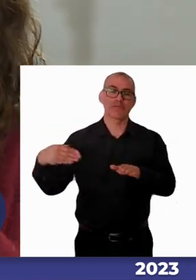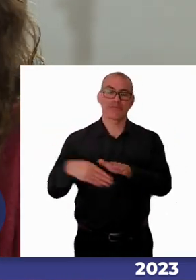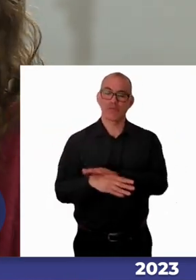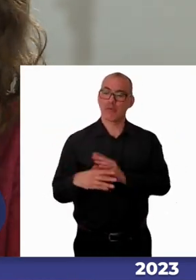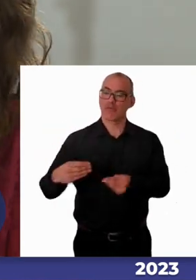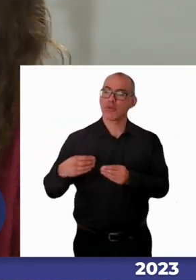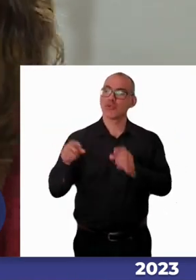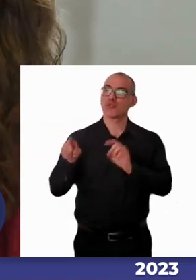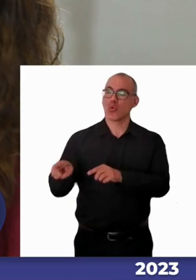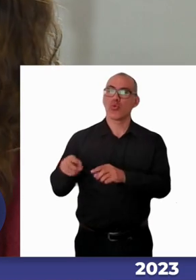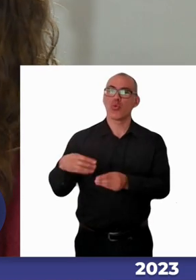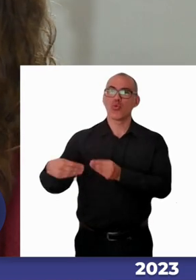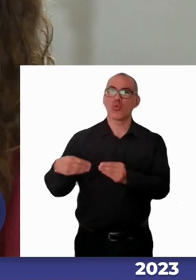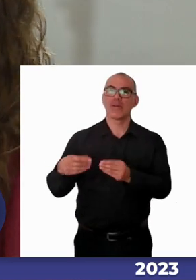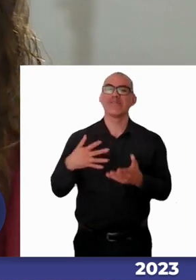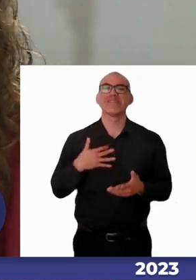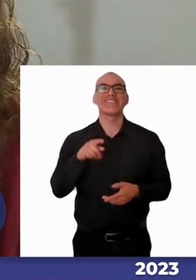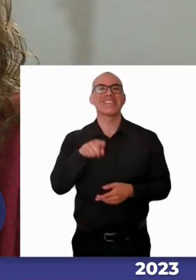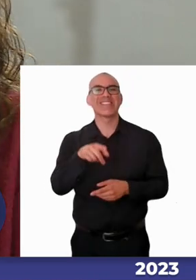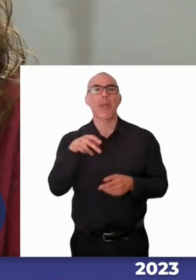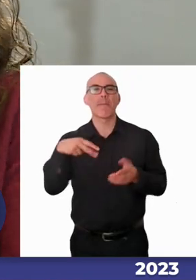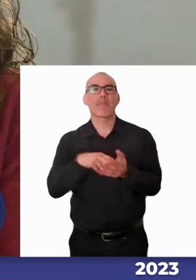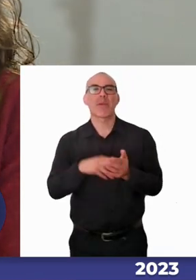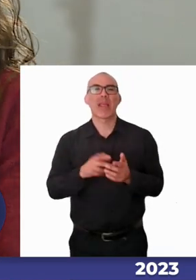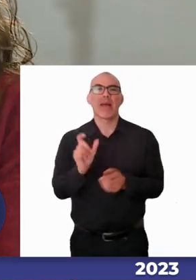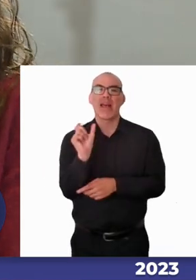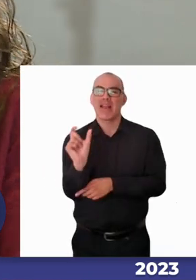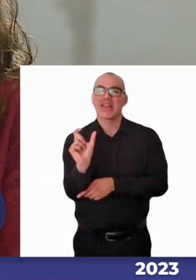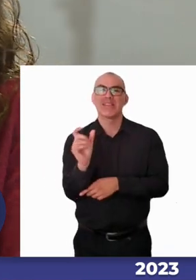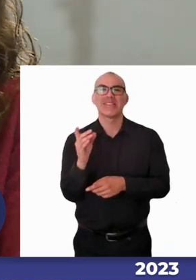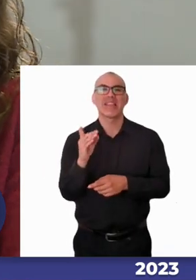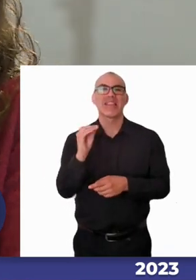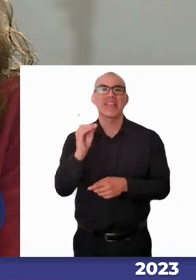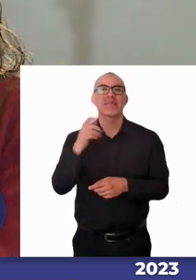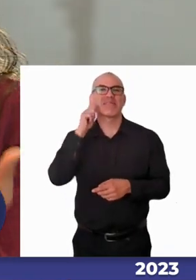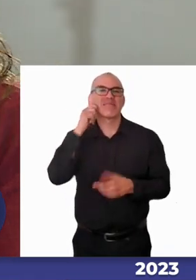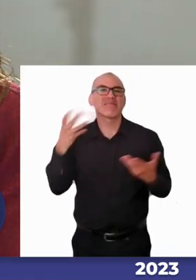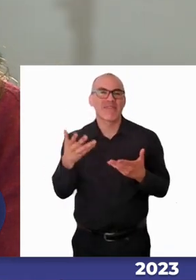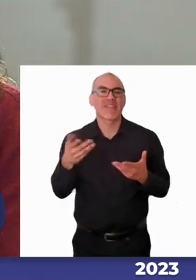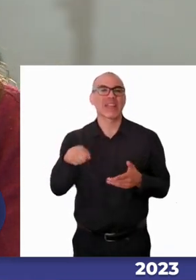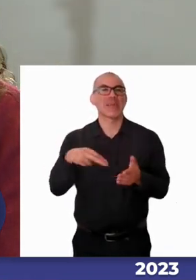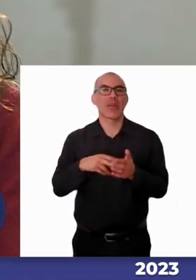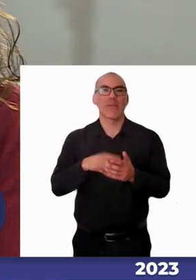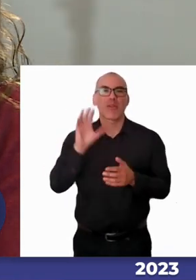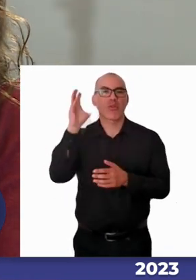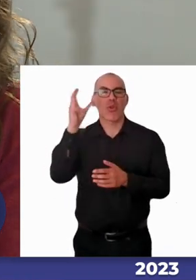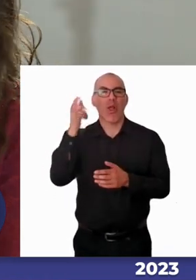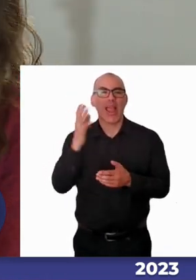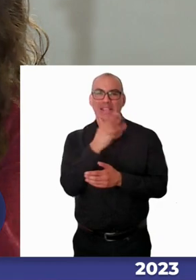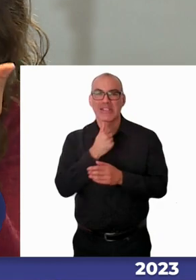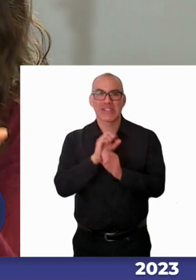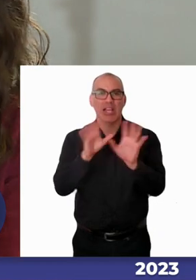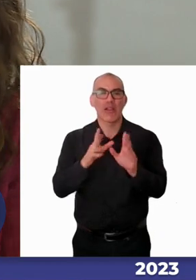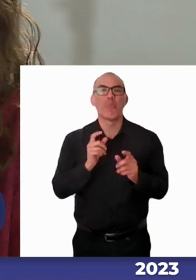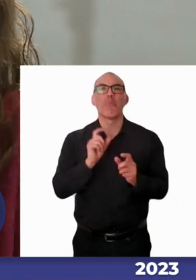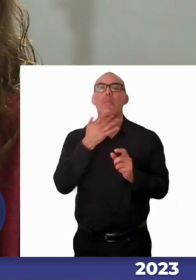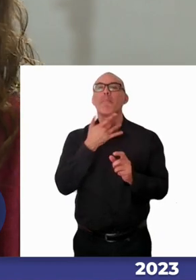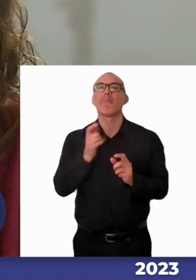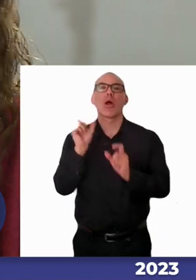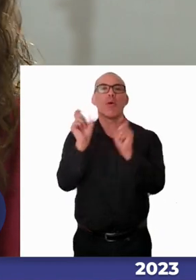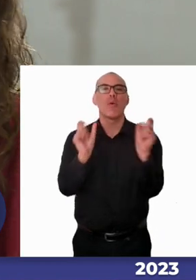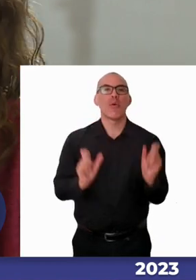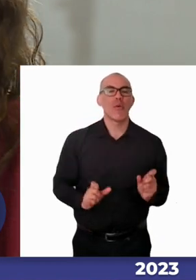de concepto de lo que es la discapacidad porque en los conceptos actuales de discapacidad que están en los ciertos en los cuerpos de organismos